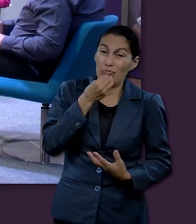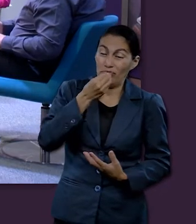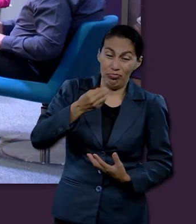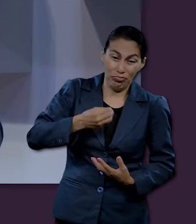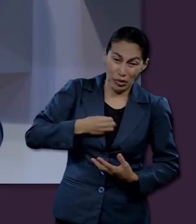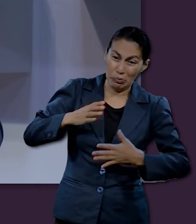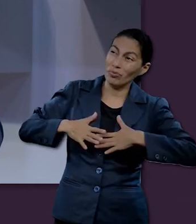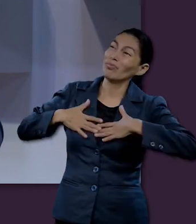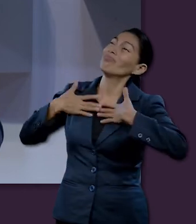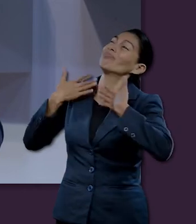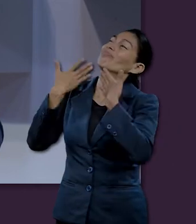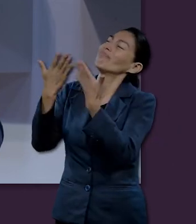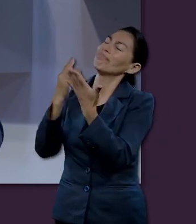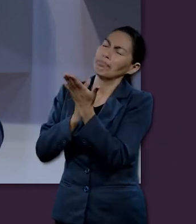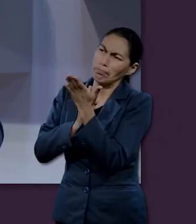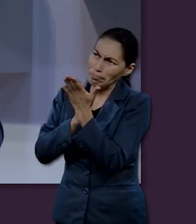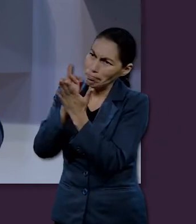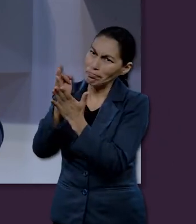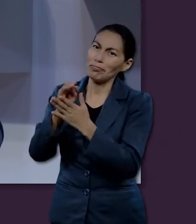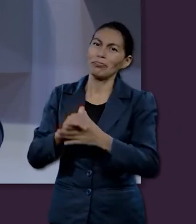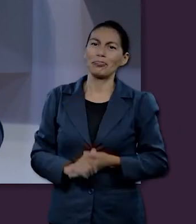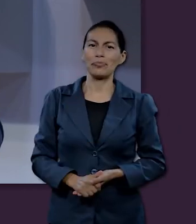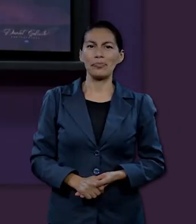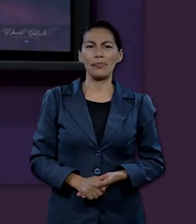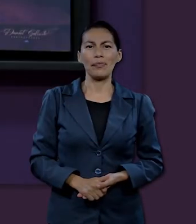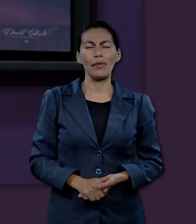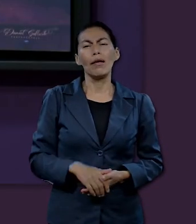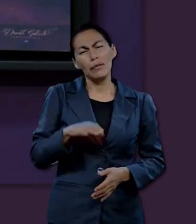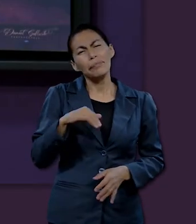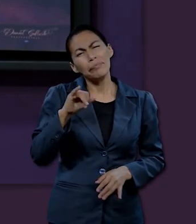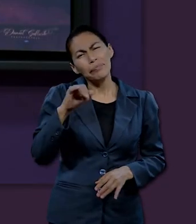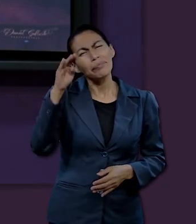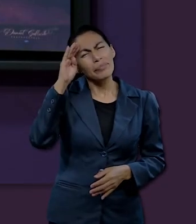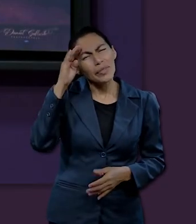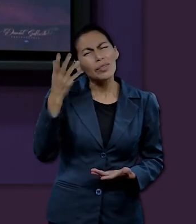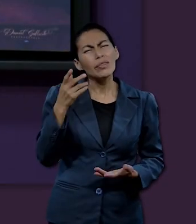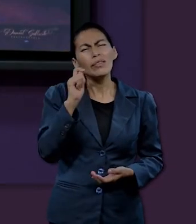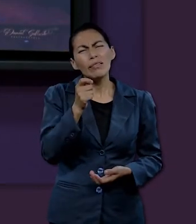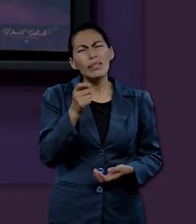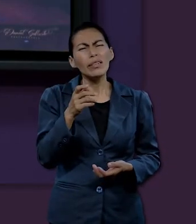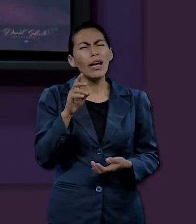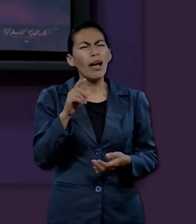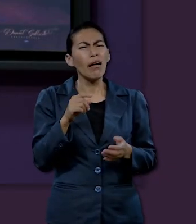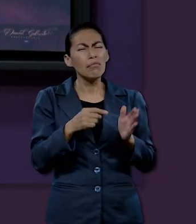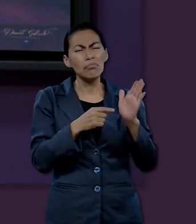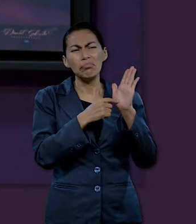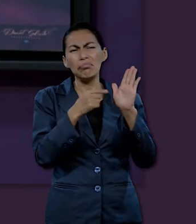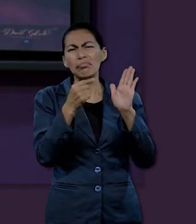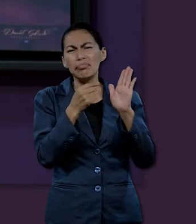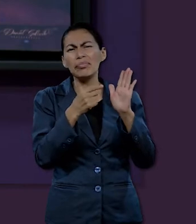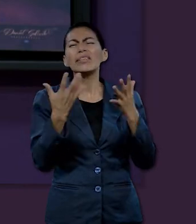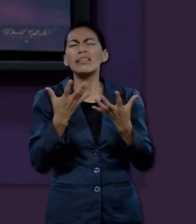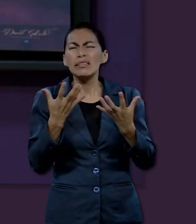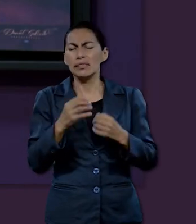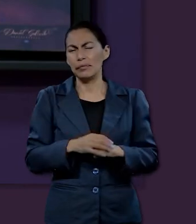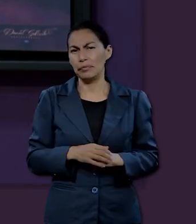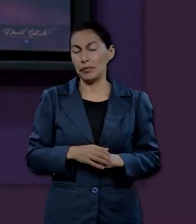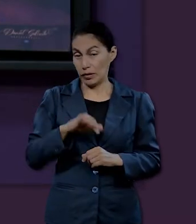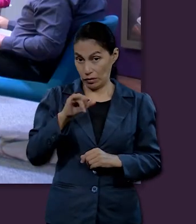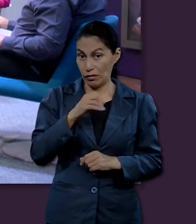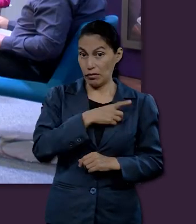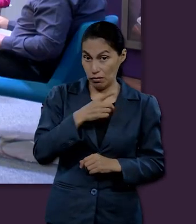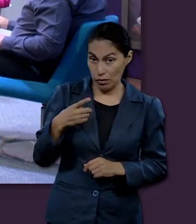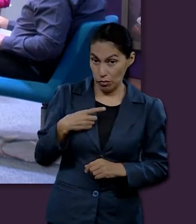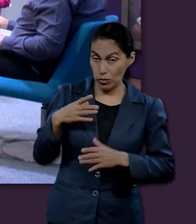Considero que es incluso hasta un pequeño manual, ¿no? De qué sí hacer para pasar en estos momentos difíciles. Sí.